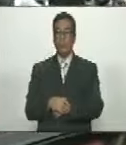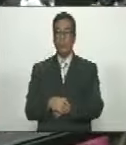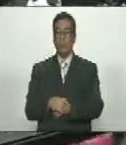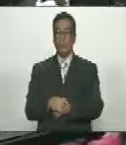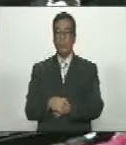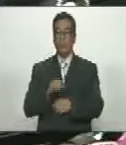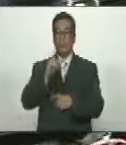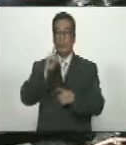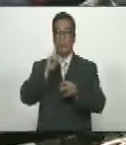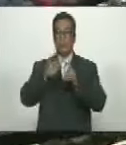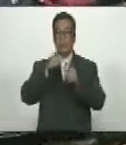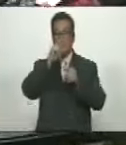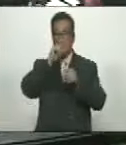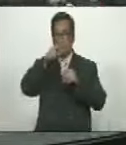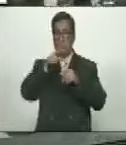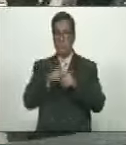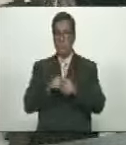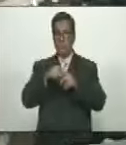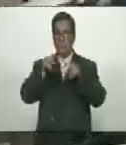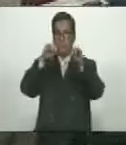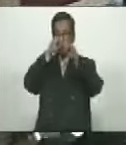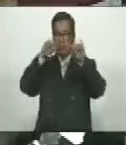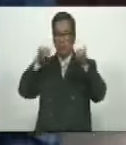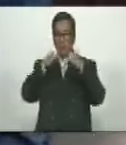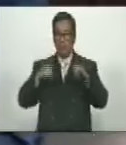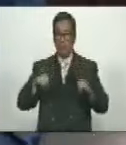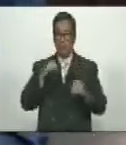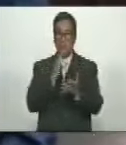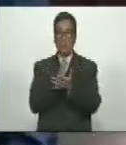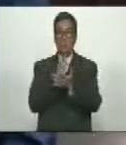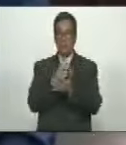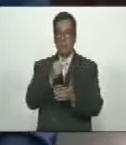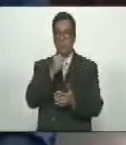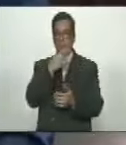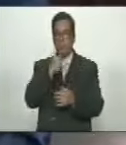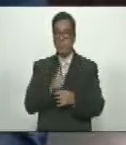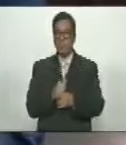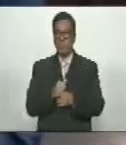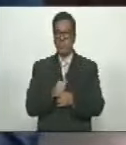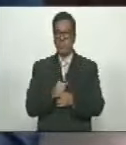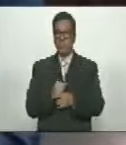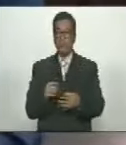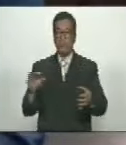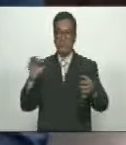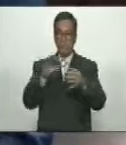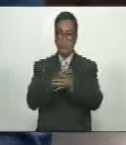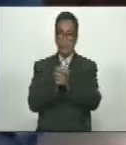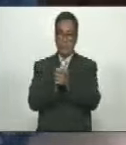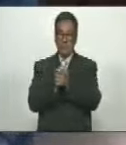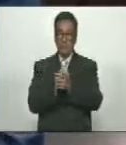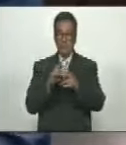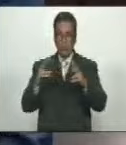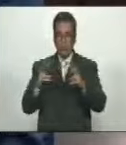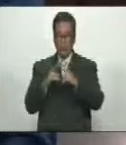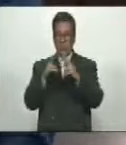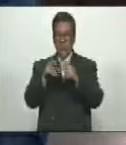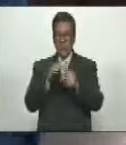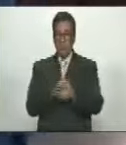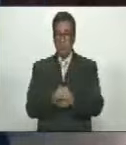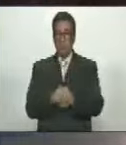En época de Navidad Siempre es bueno La reconciliación y el reencuentro